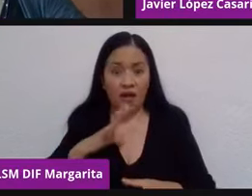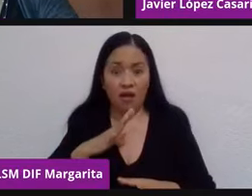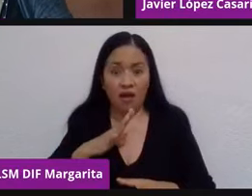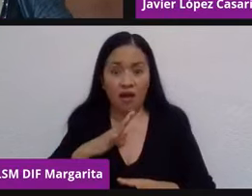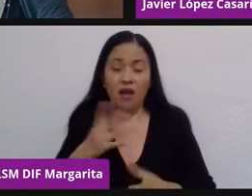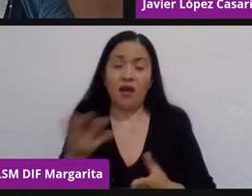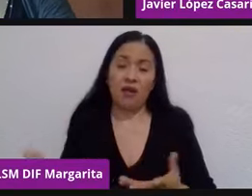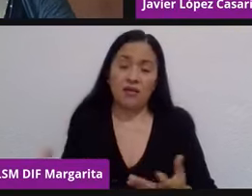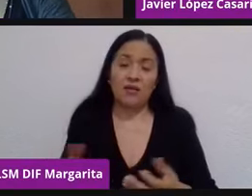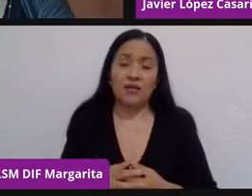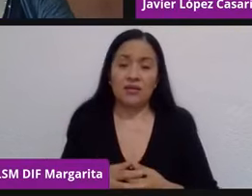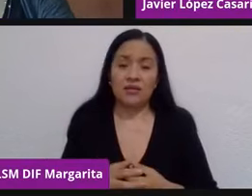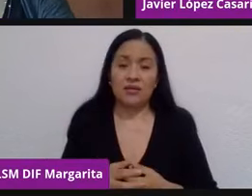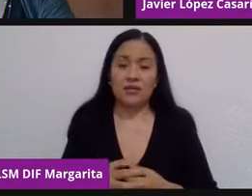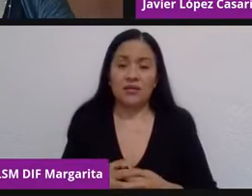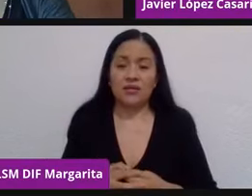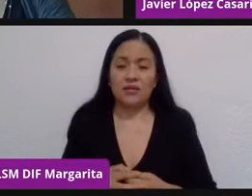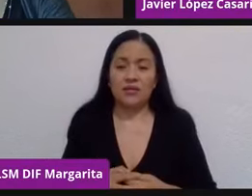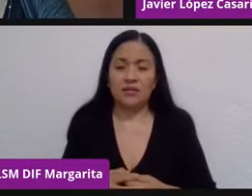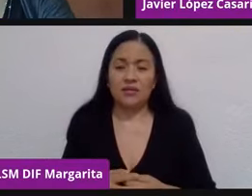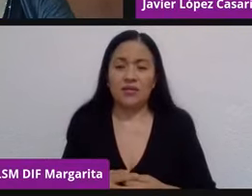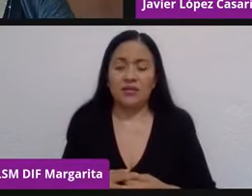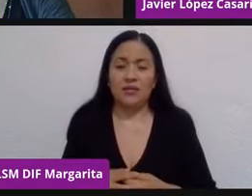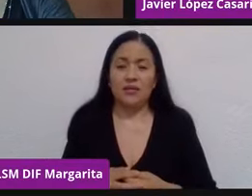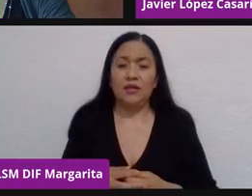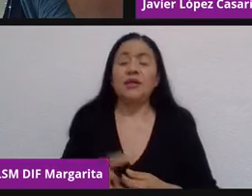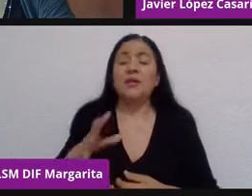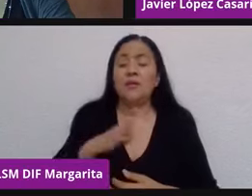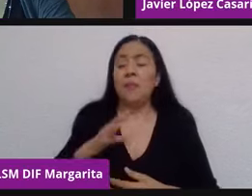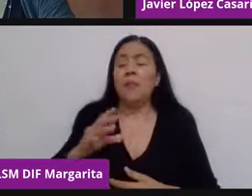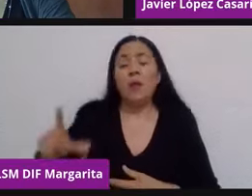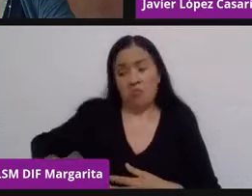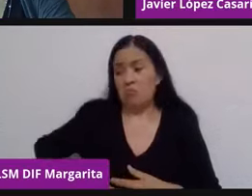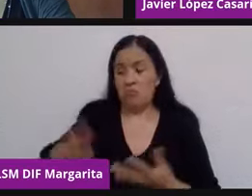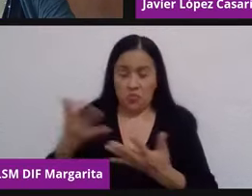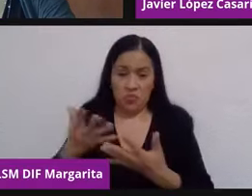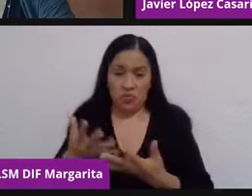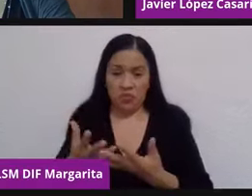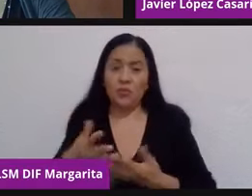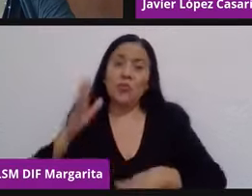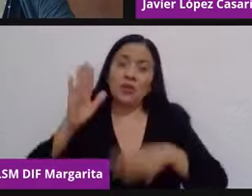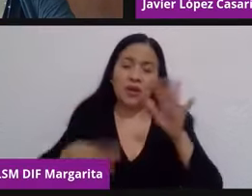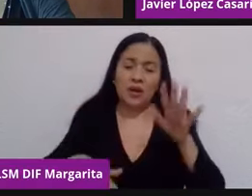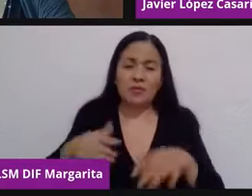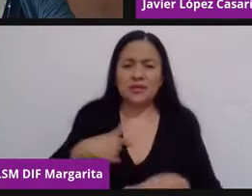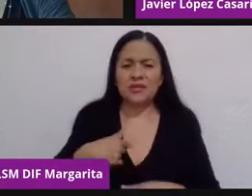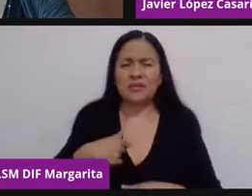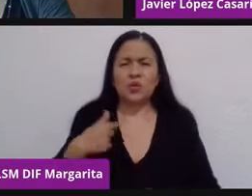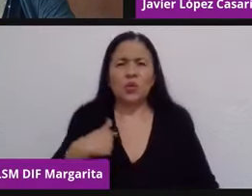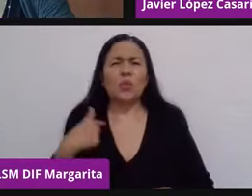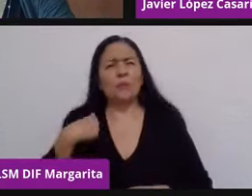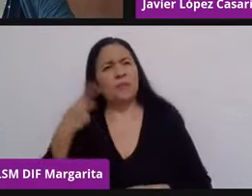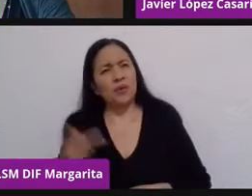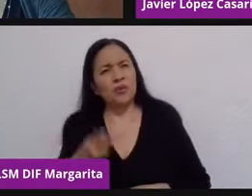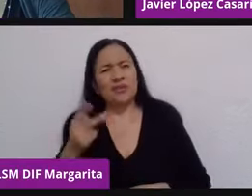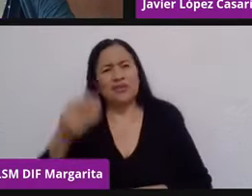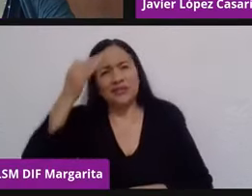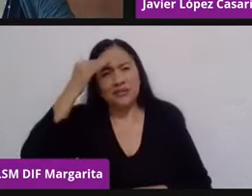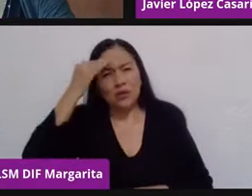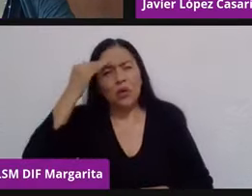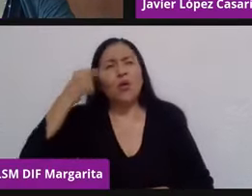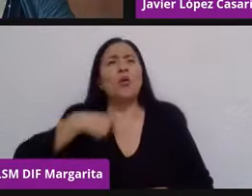hace o las mismas acciones que el gobierno hace. Y que es, bueno, lo que siempre uno se está cuestionando, ¿cómo le hago para atraer o